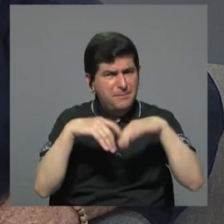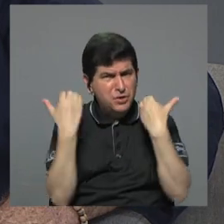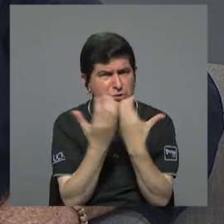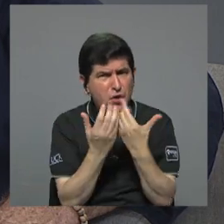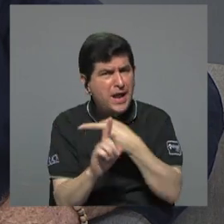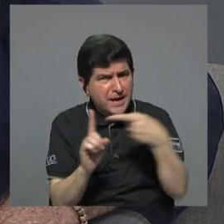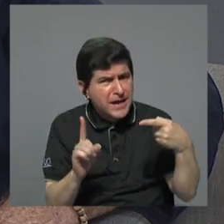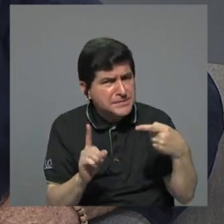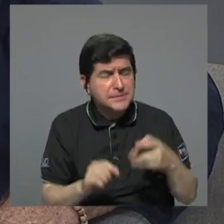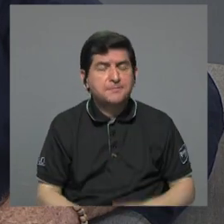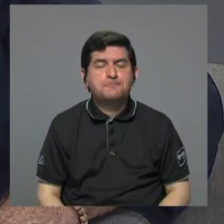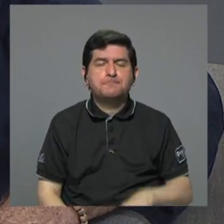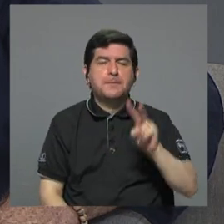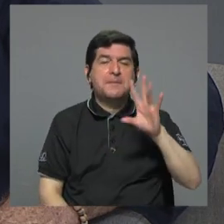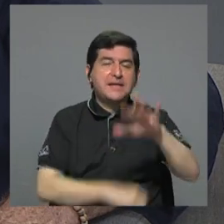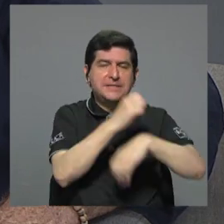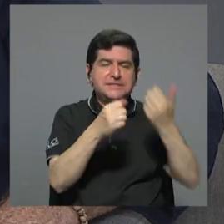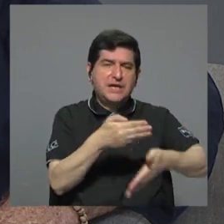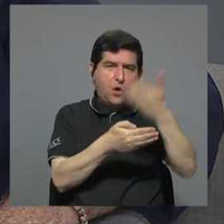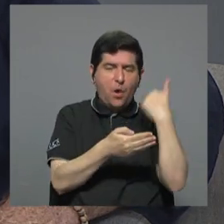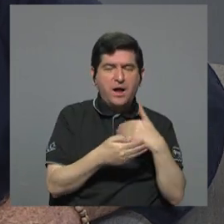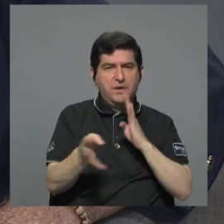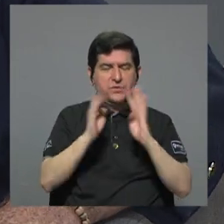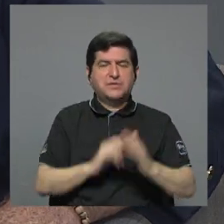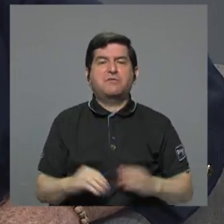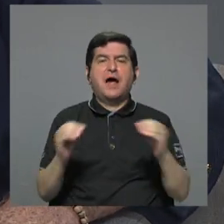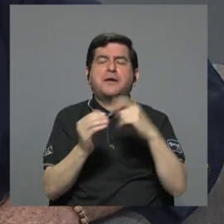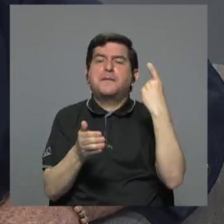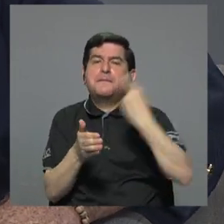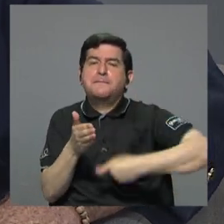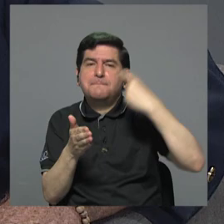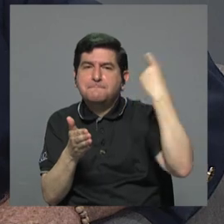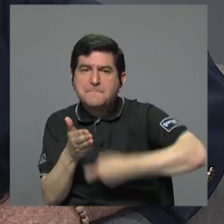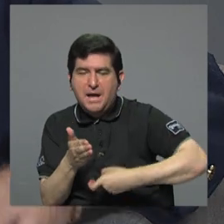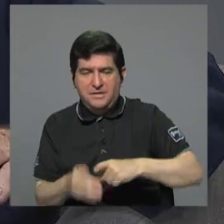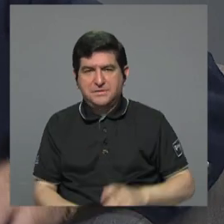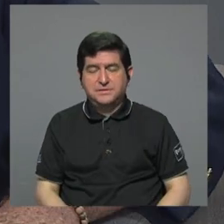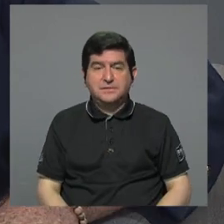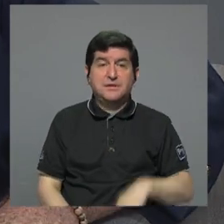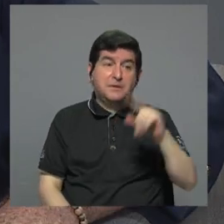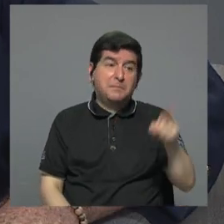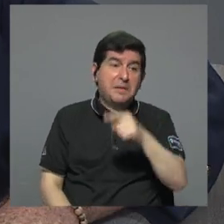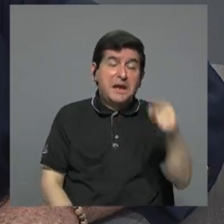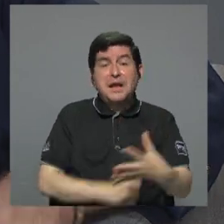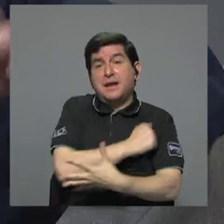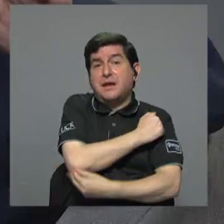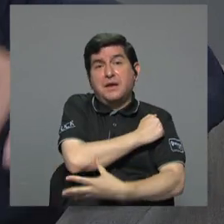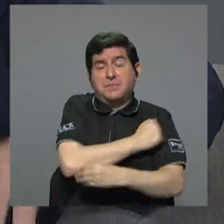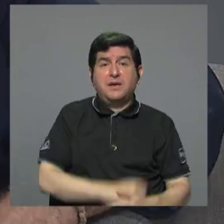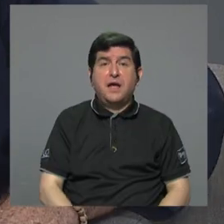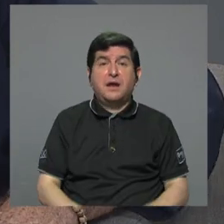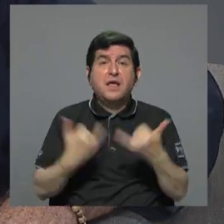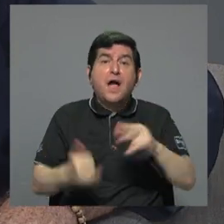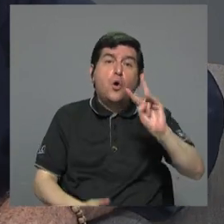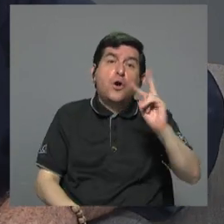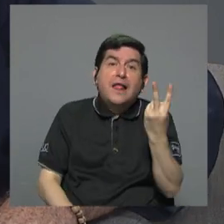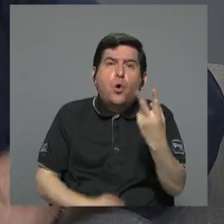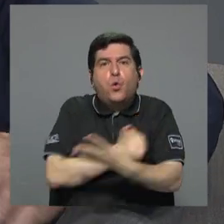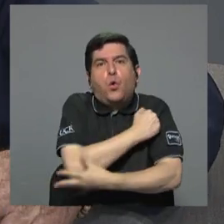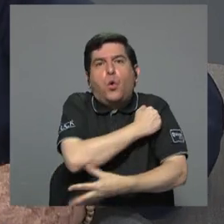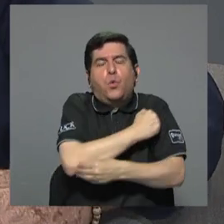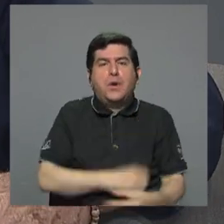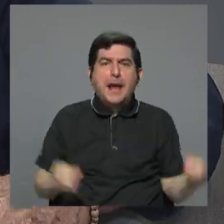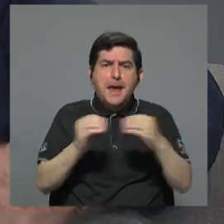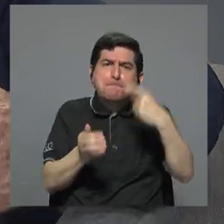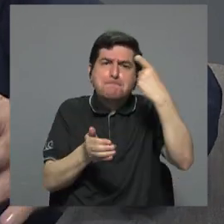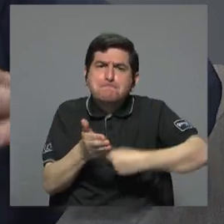hace 25 años vienen hablando de ponerle más impuestos para quitar la pobreza. Y la han duplicado. Entre